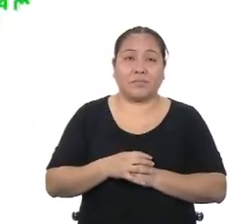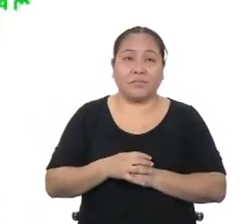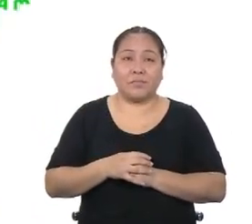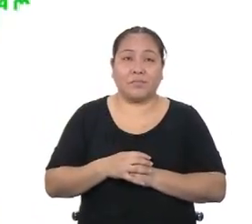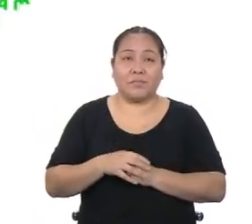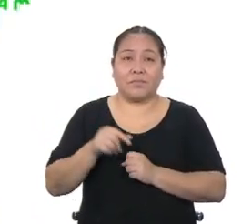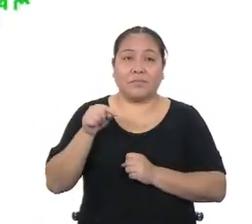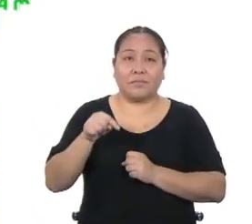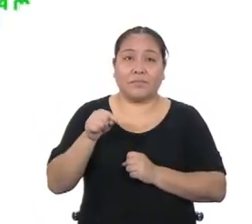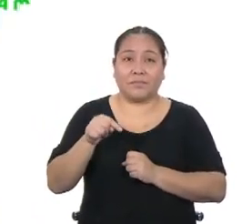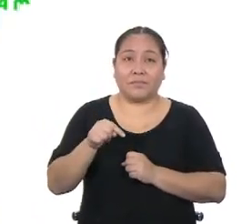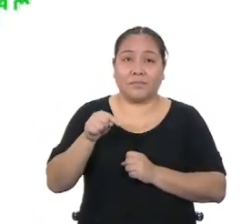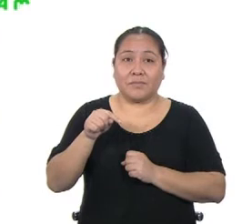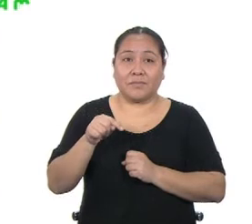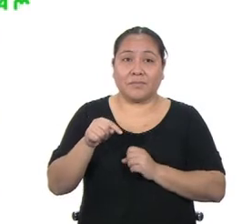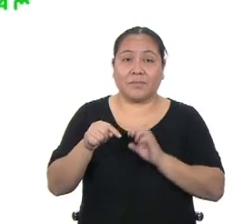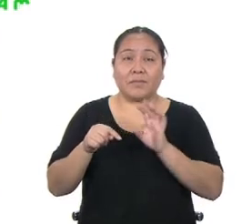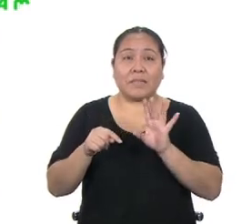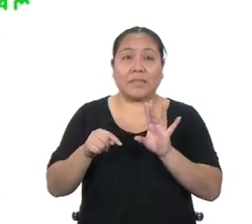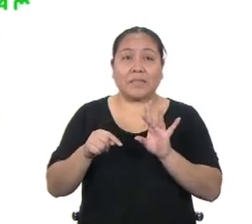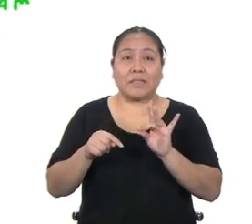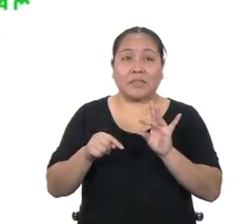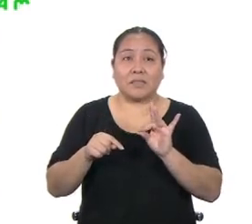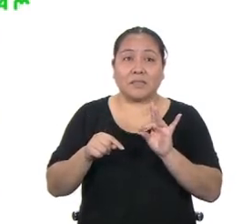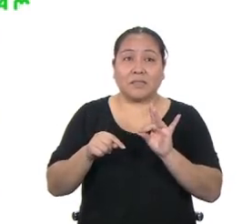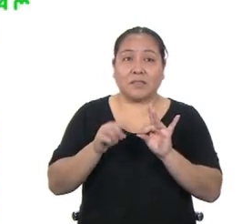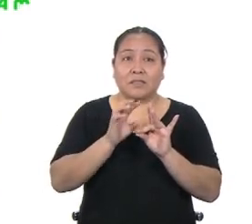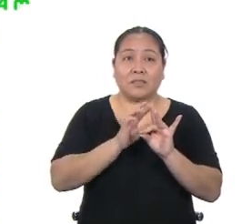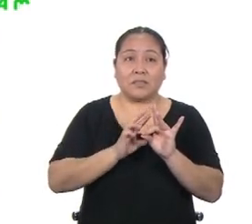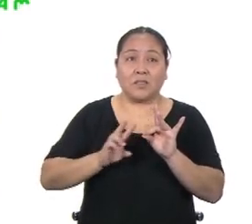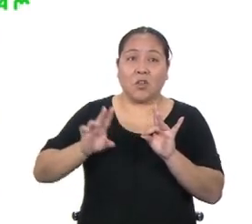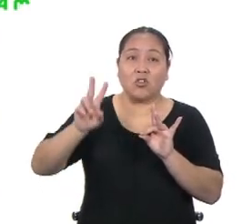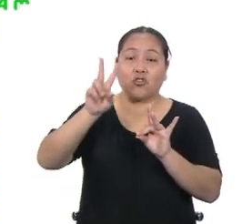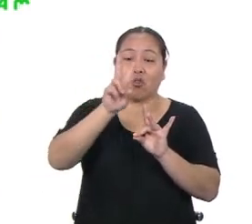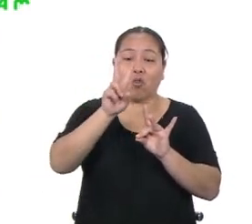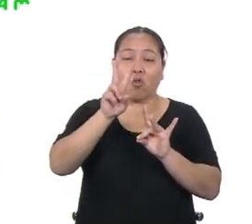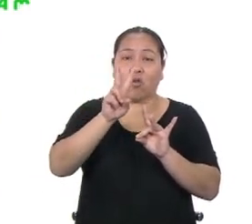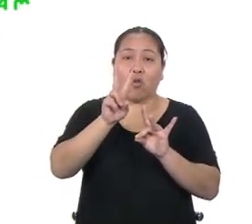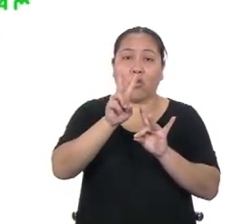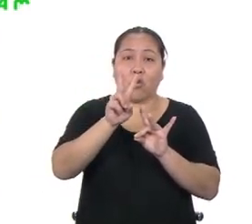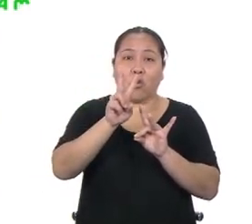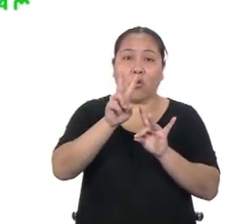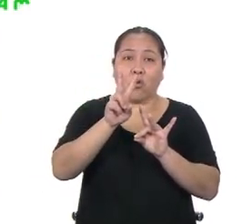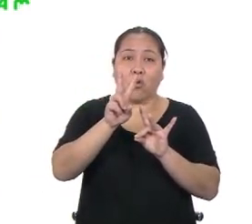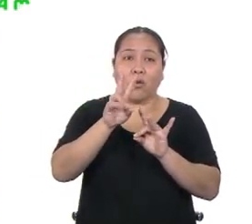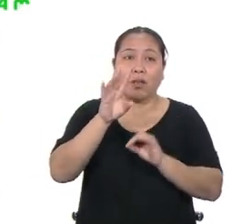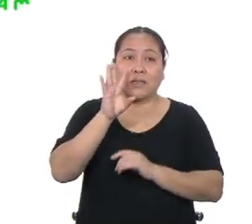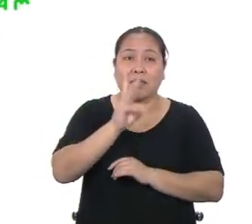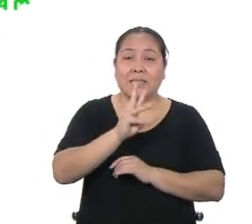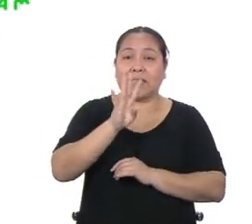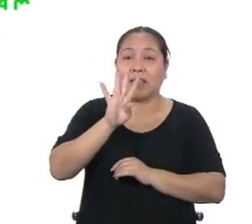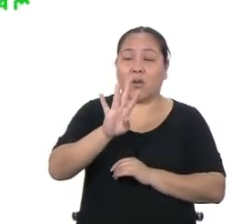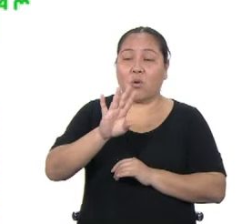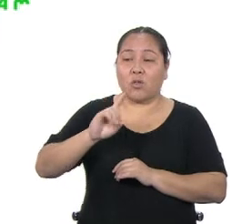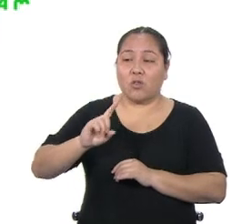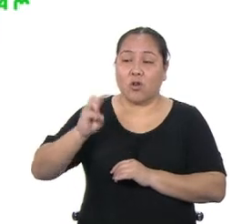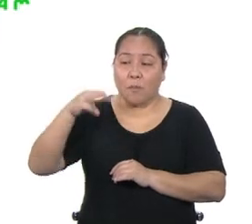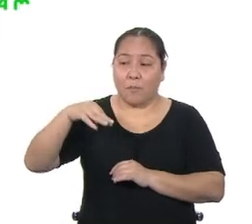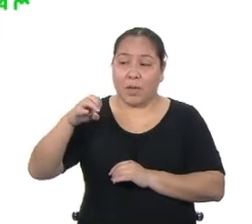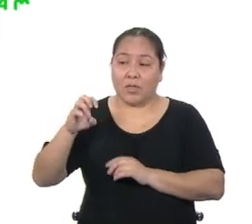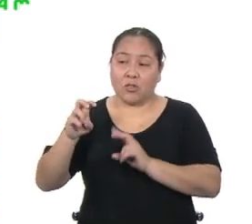Así, en este caso, el área de este cuadrado es 8 al cuadrado, 64 metros cuadrados.